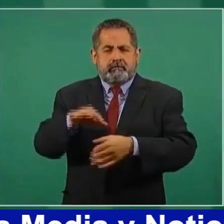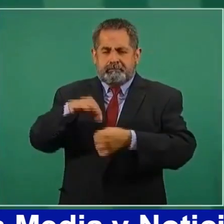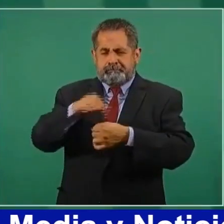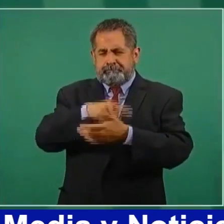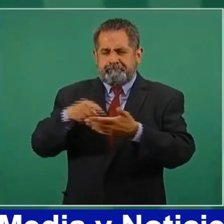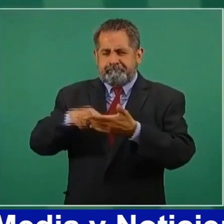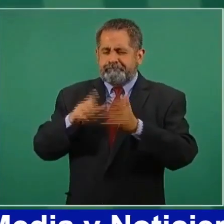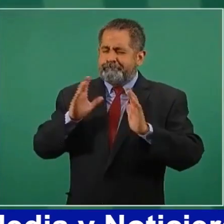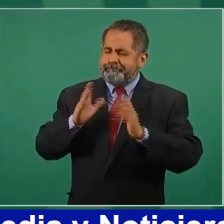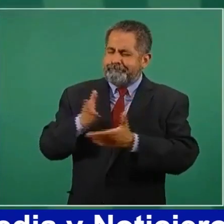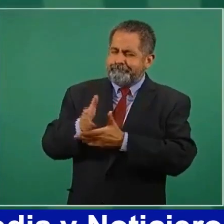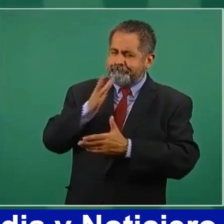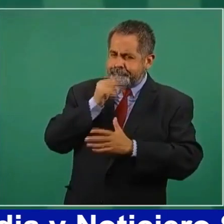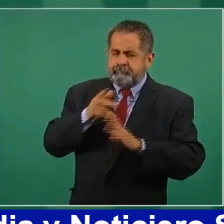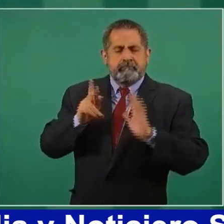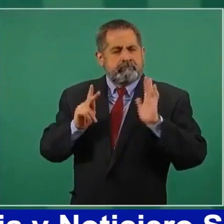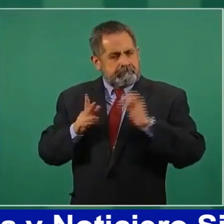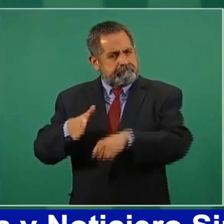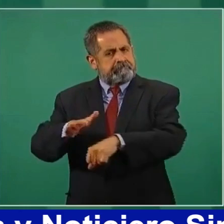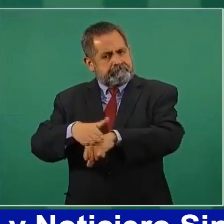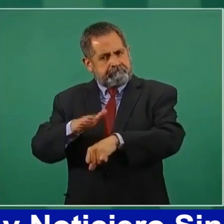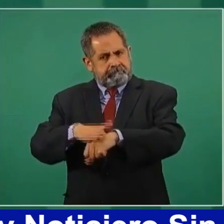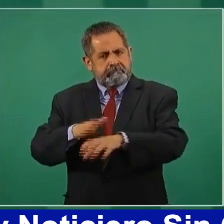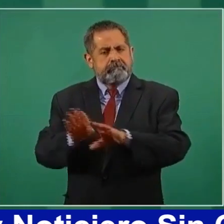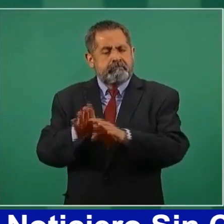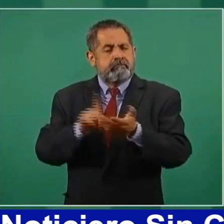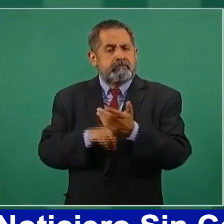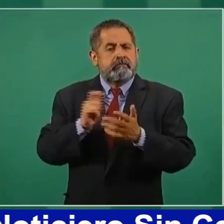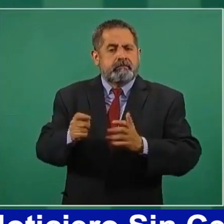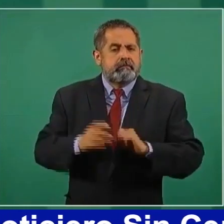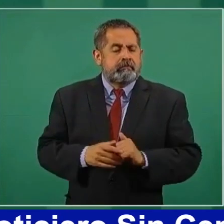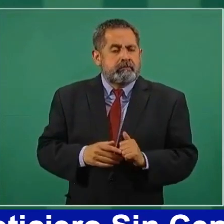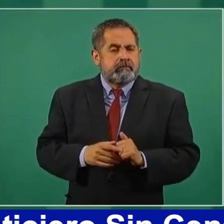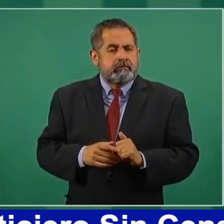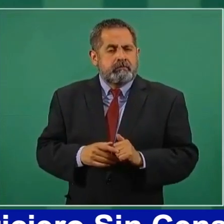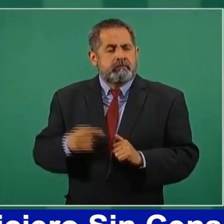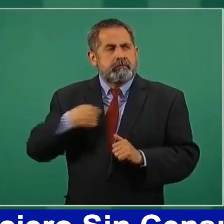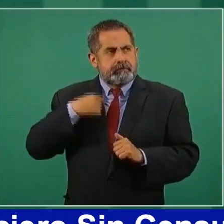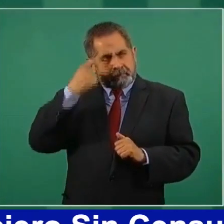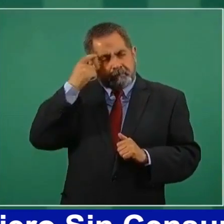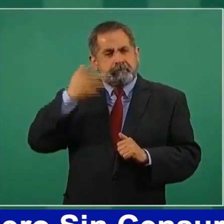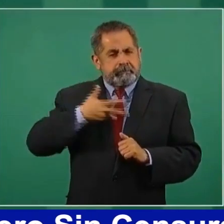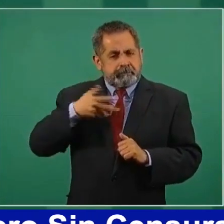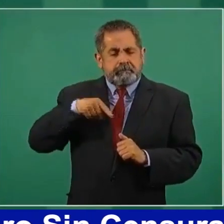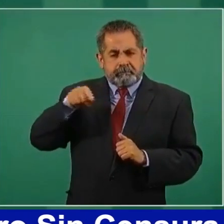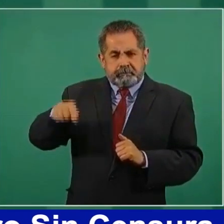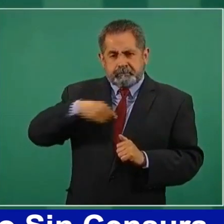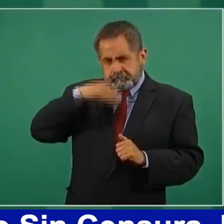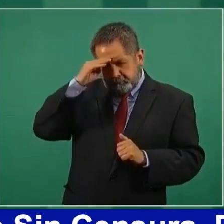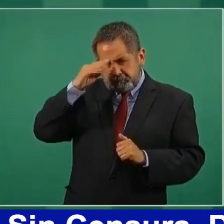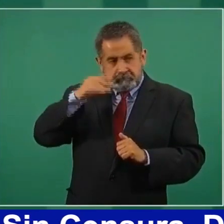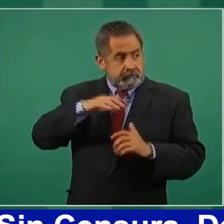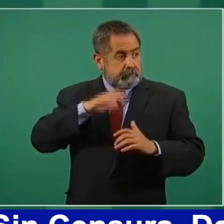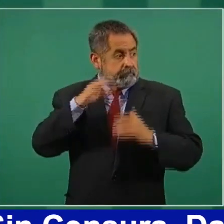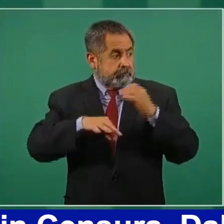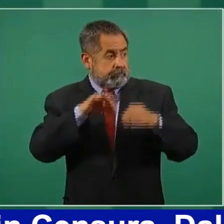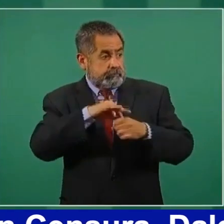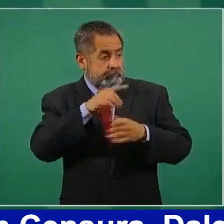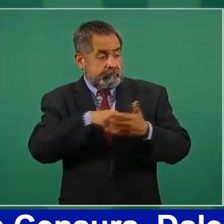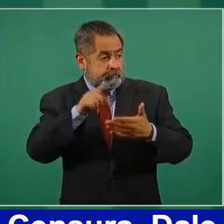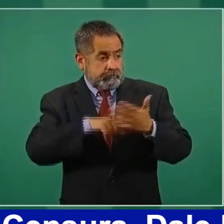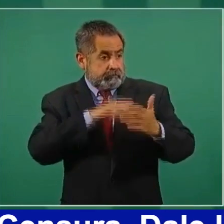potencial turístico. Ya está, les diría, mucho potencial